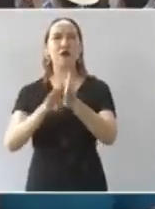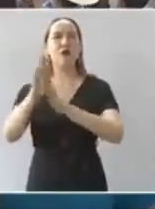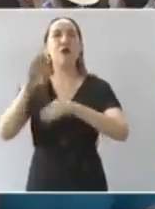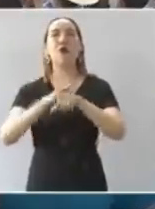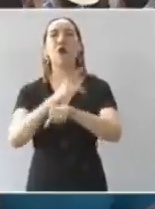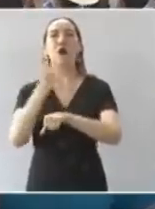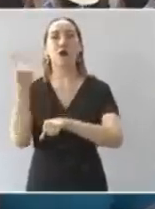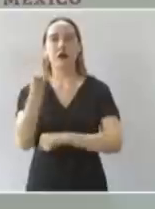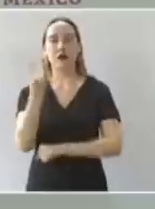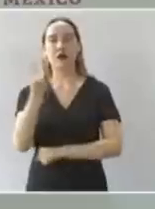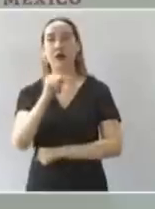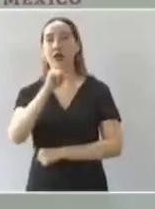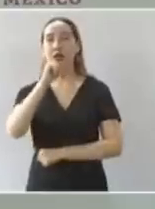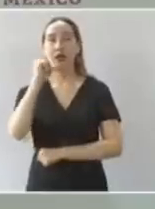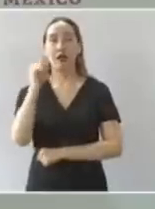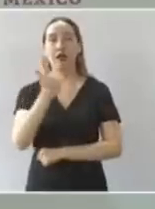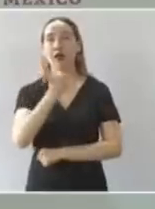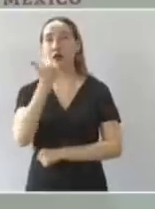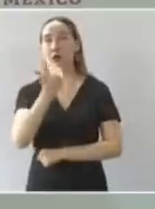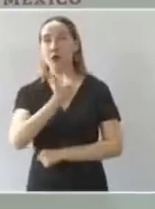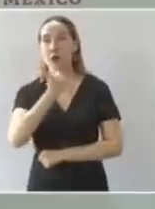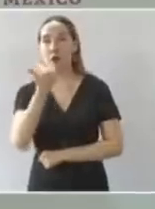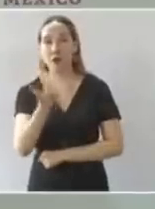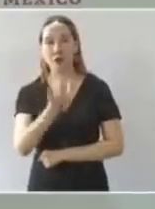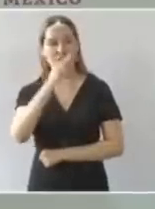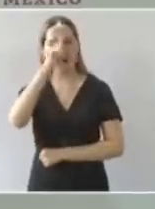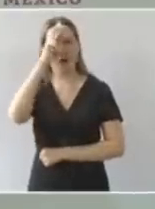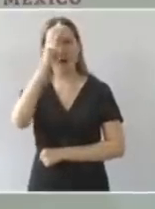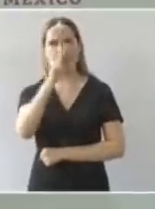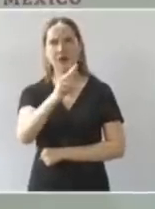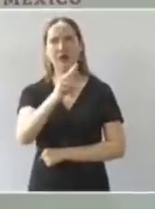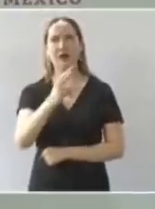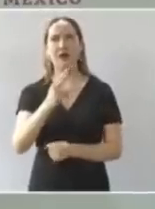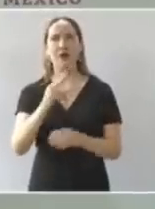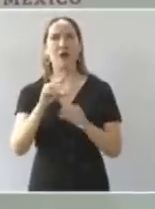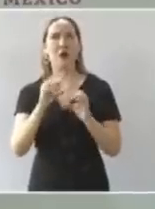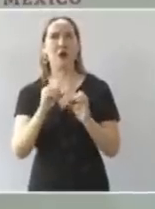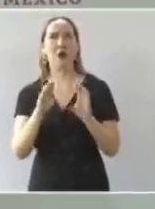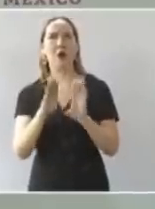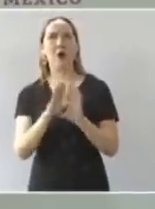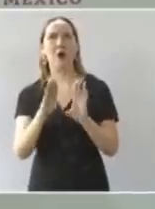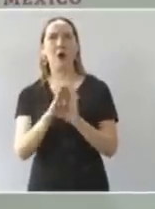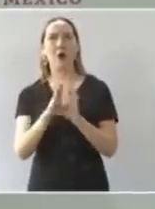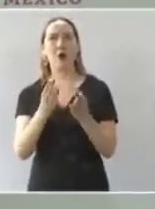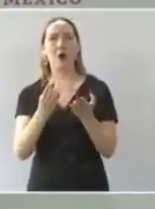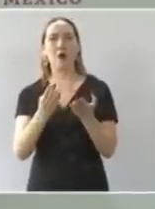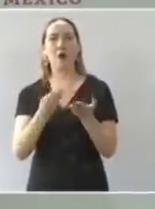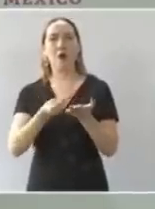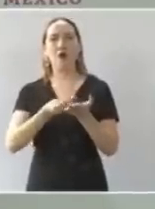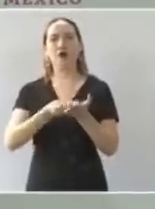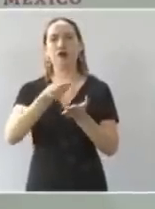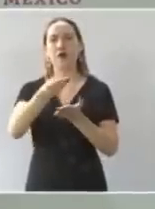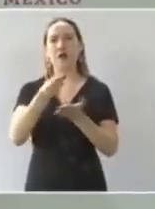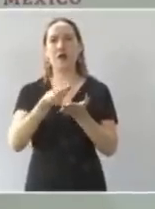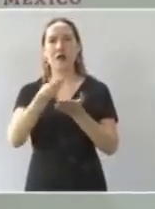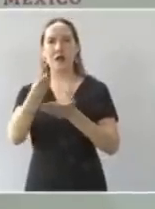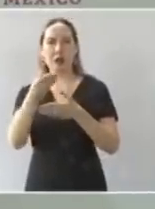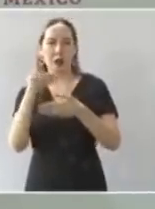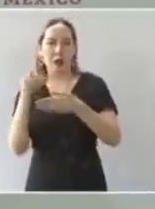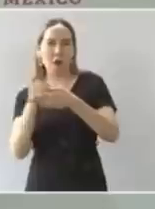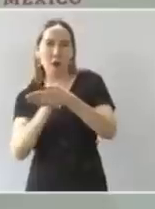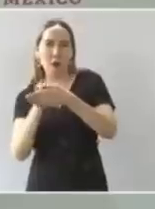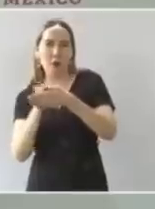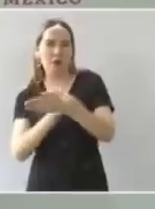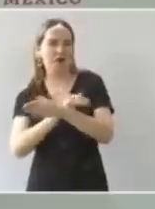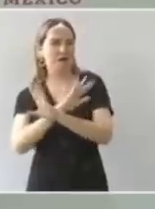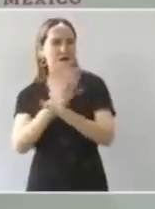y nada de gastos superfluos de lujos en el